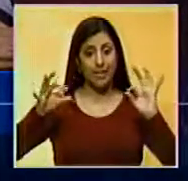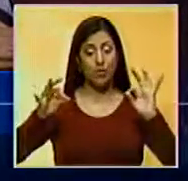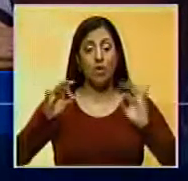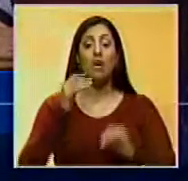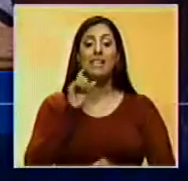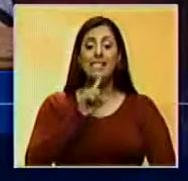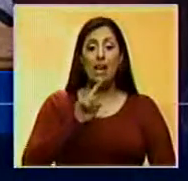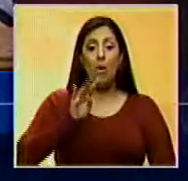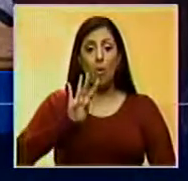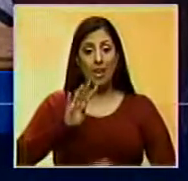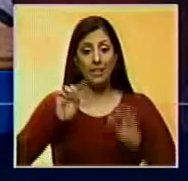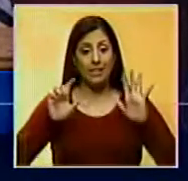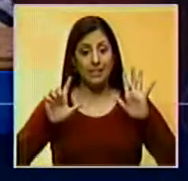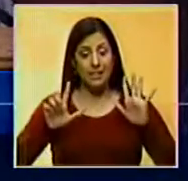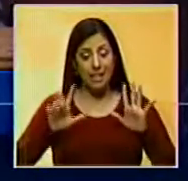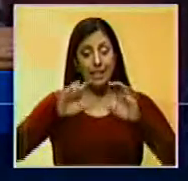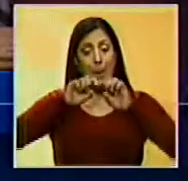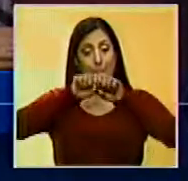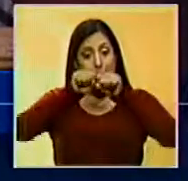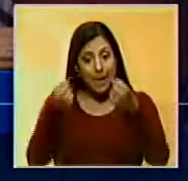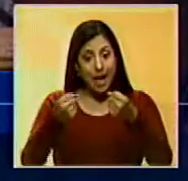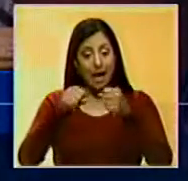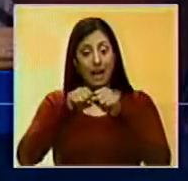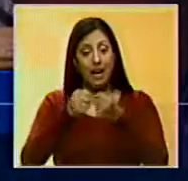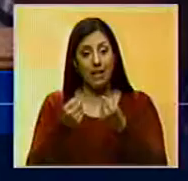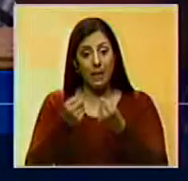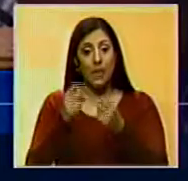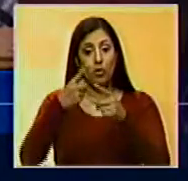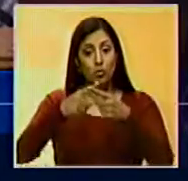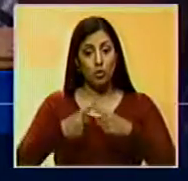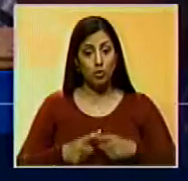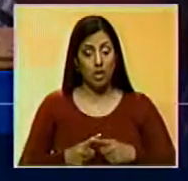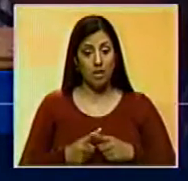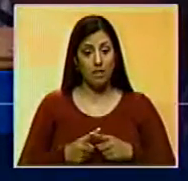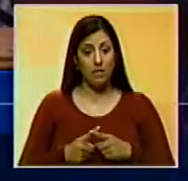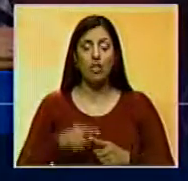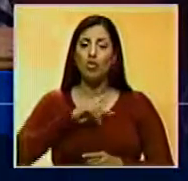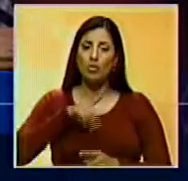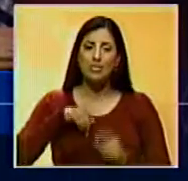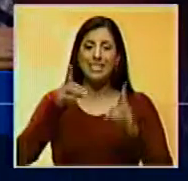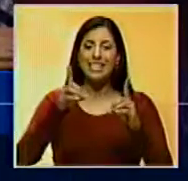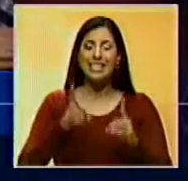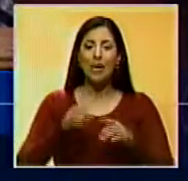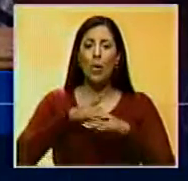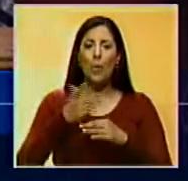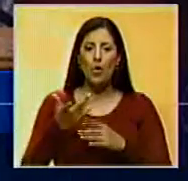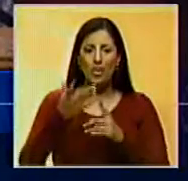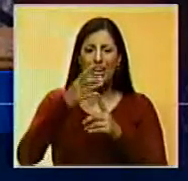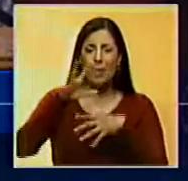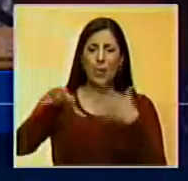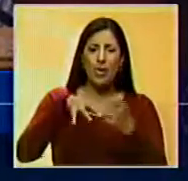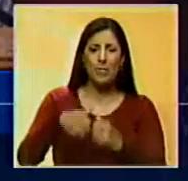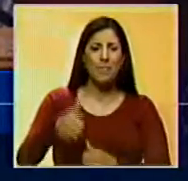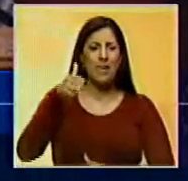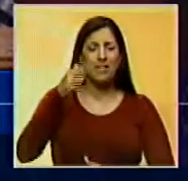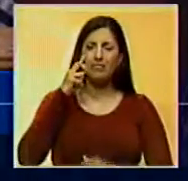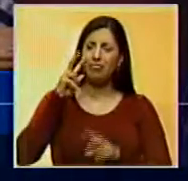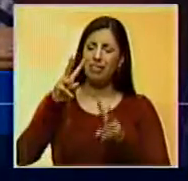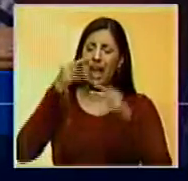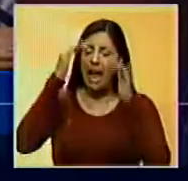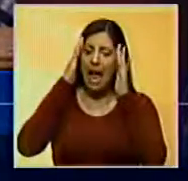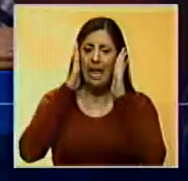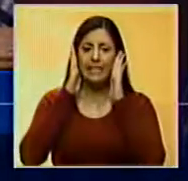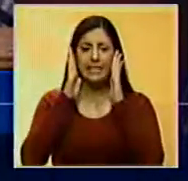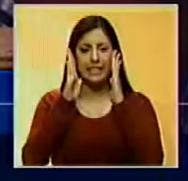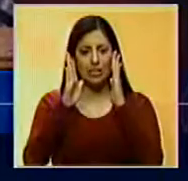147 panaderías en total. Y decidimos este eje porque es un eje crítico, nos llama mucho la atención